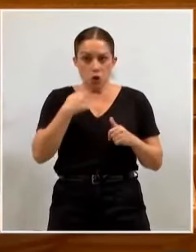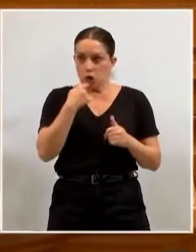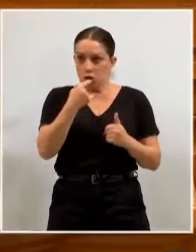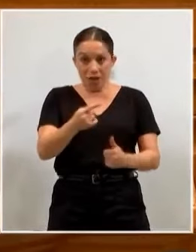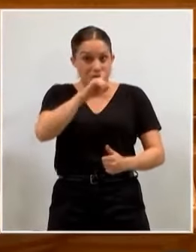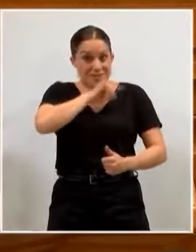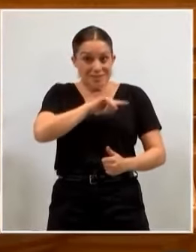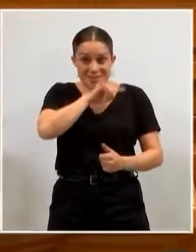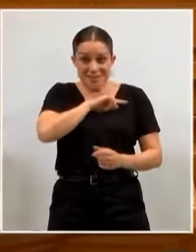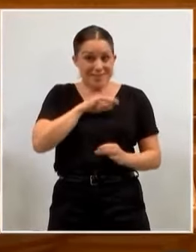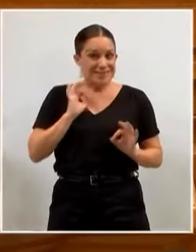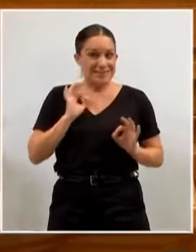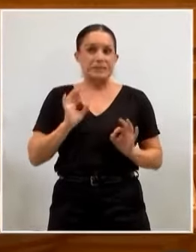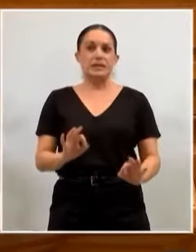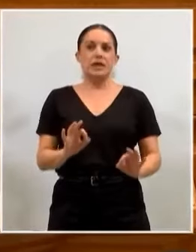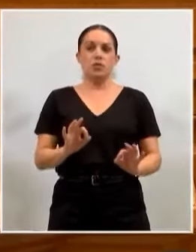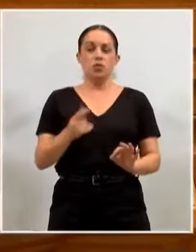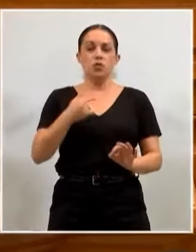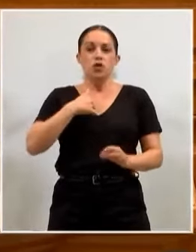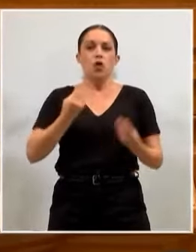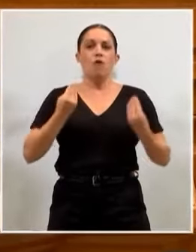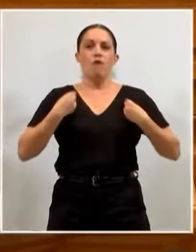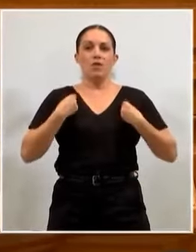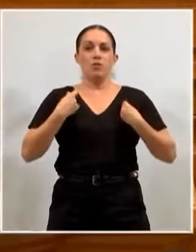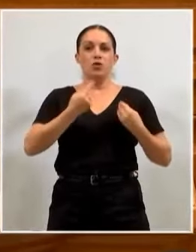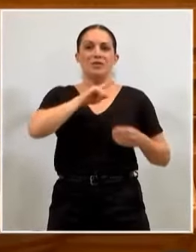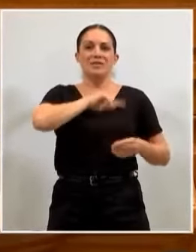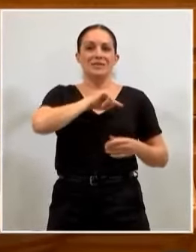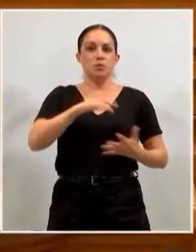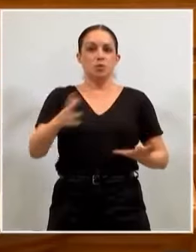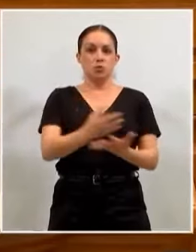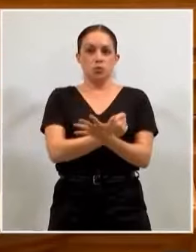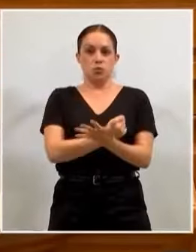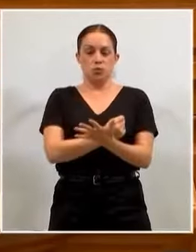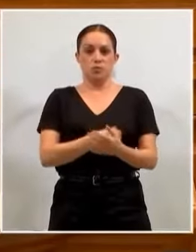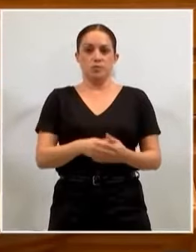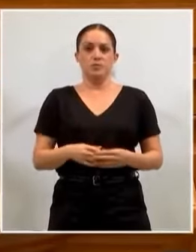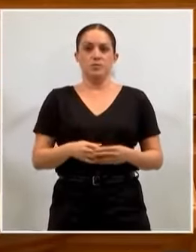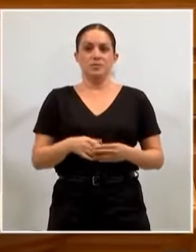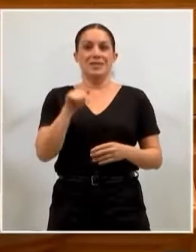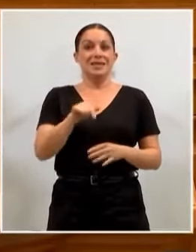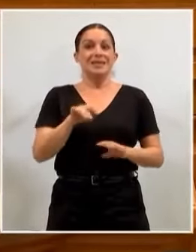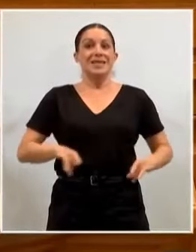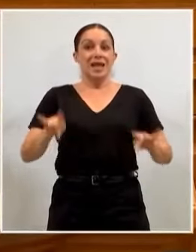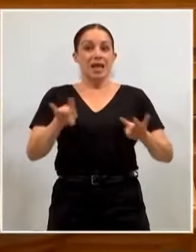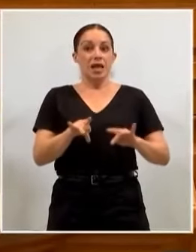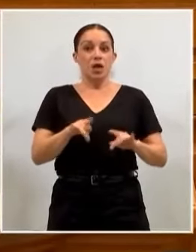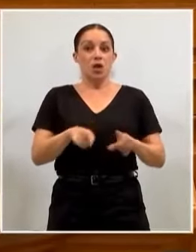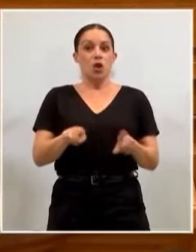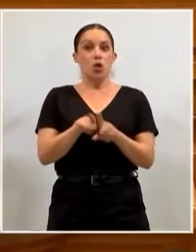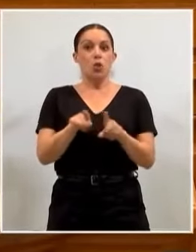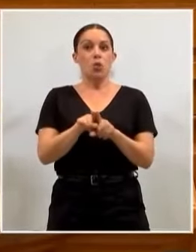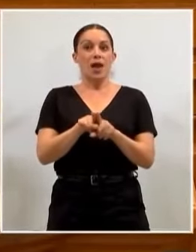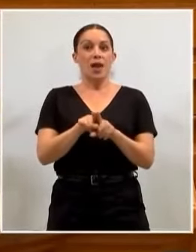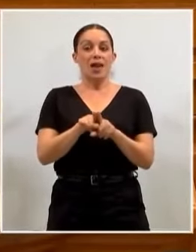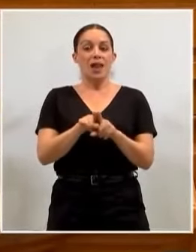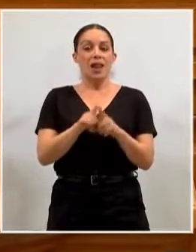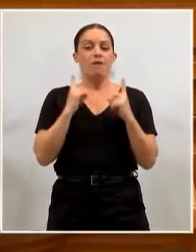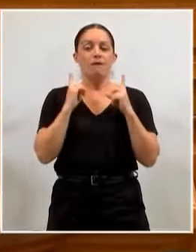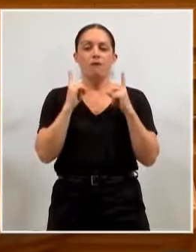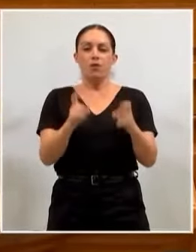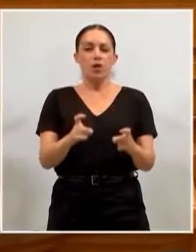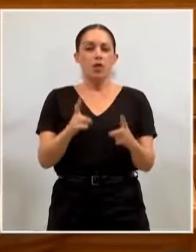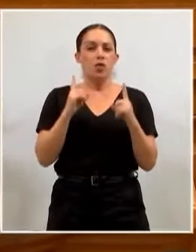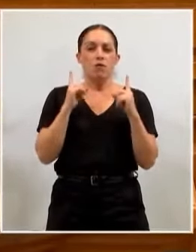lo siento y lo digo realmente como lo vivo y como lo sentimos todos. Esta región es producto de un esfuerzo